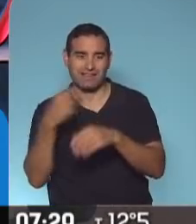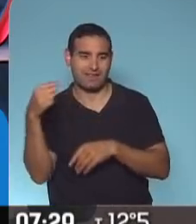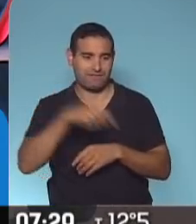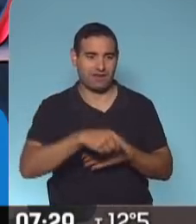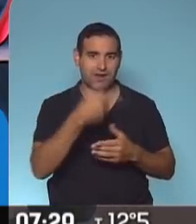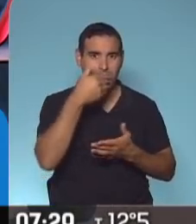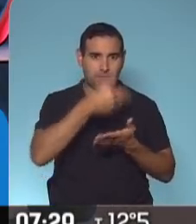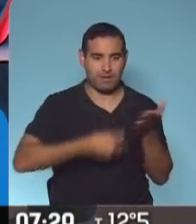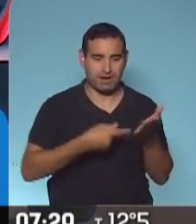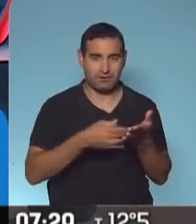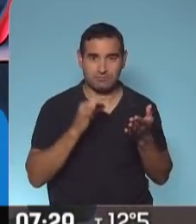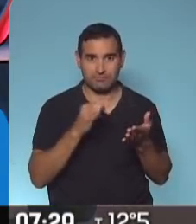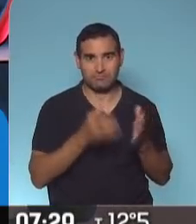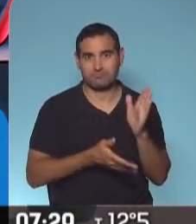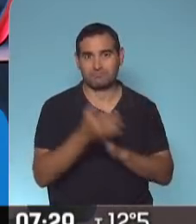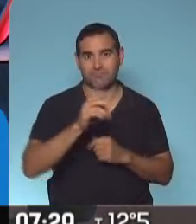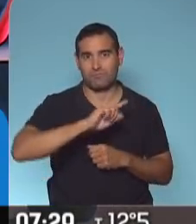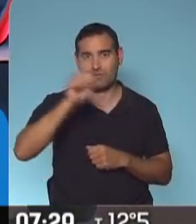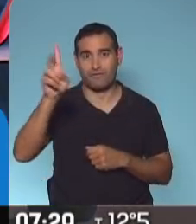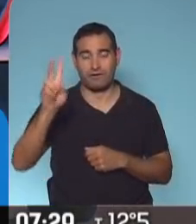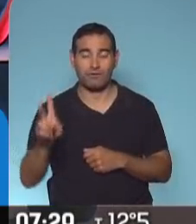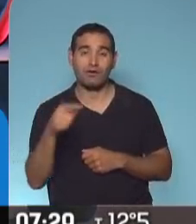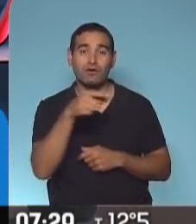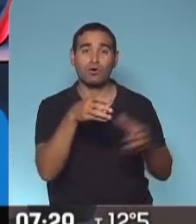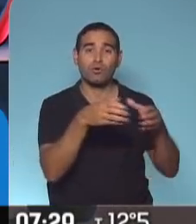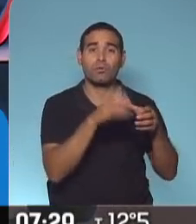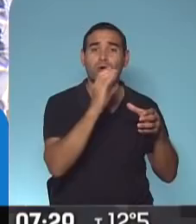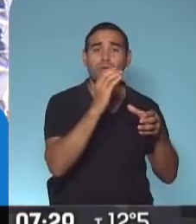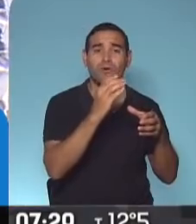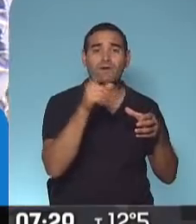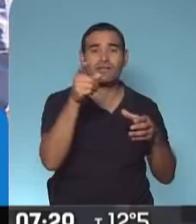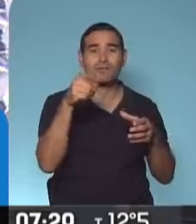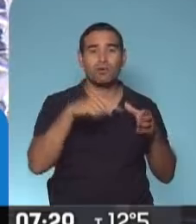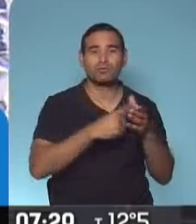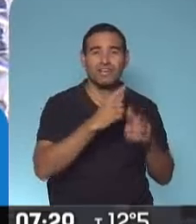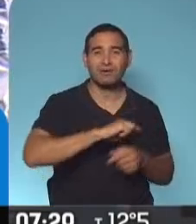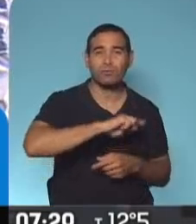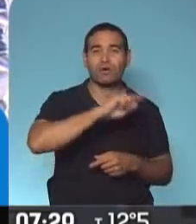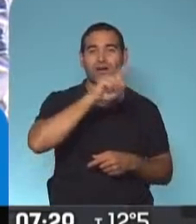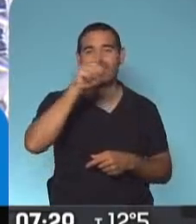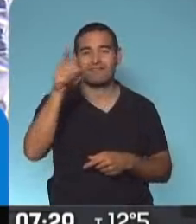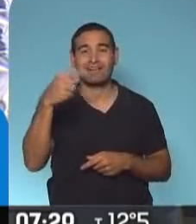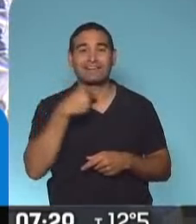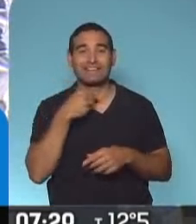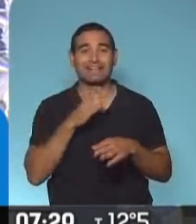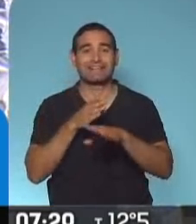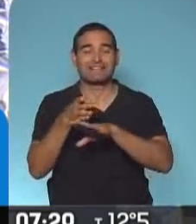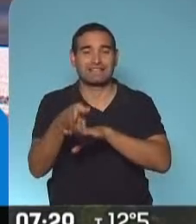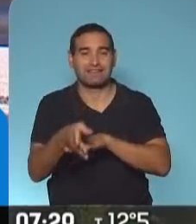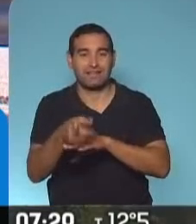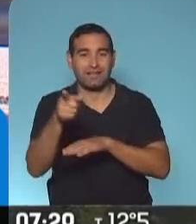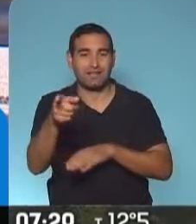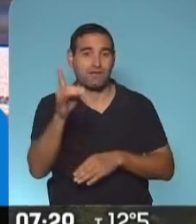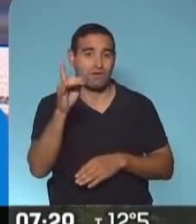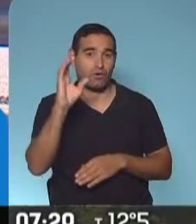en regla para ser ejecutados. Los ciudadanos colombianos volvían desde Buenos Aires, queriendo pasar y llegar hasta